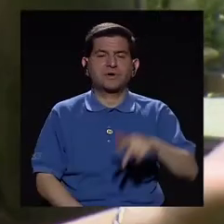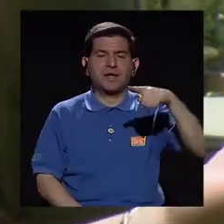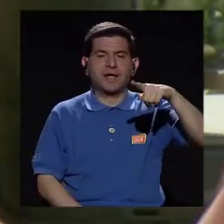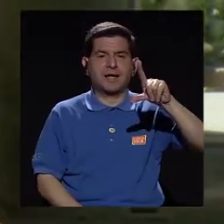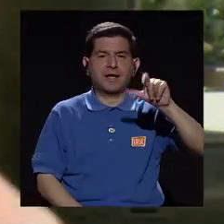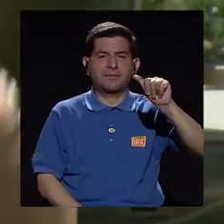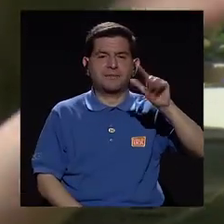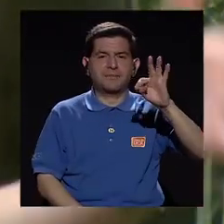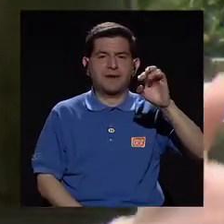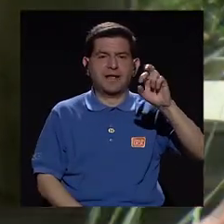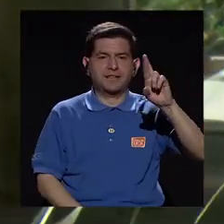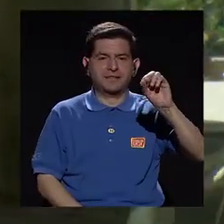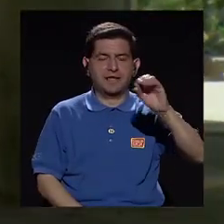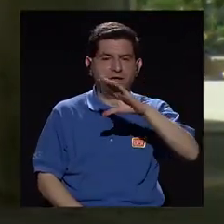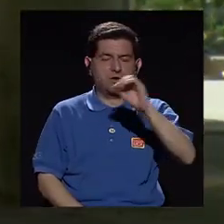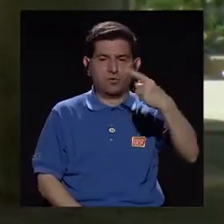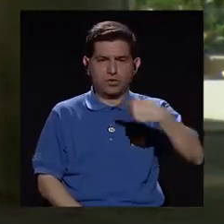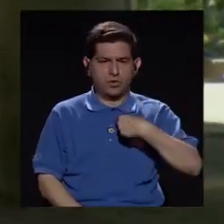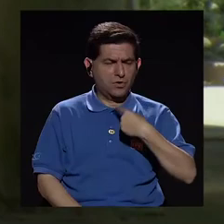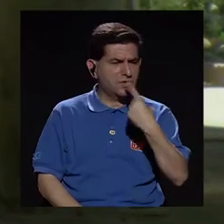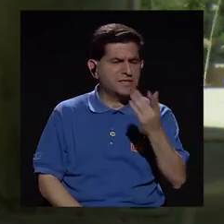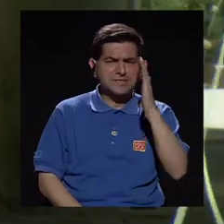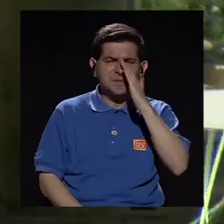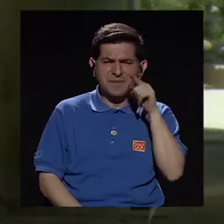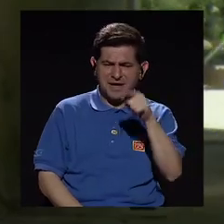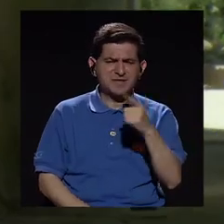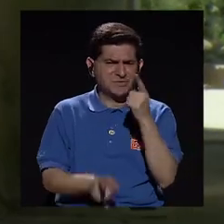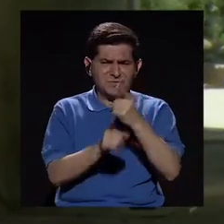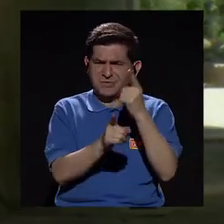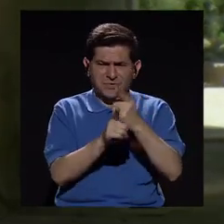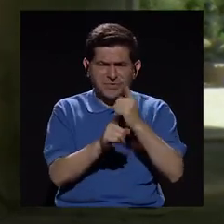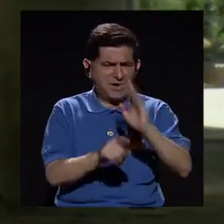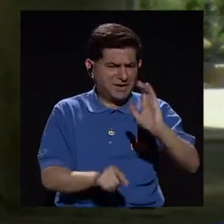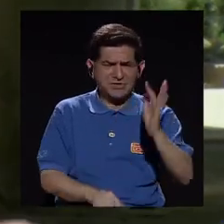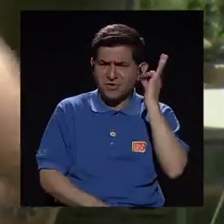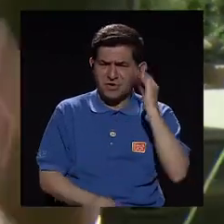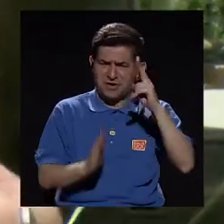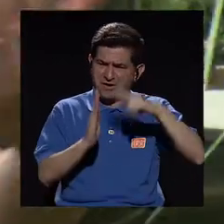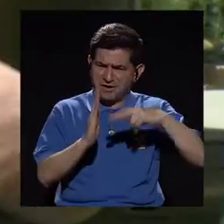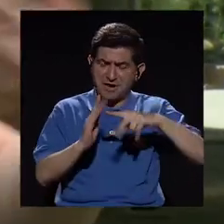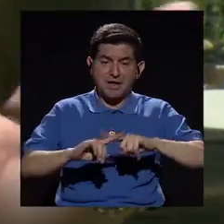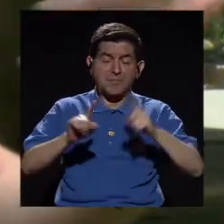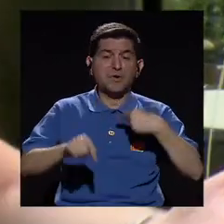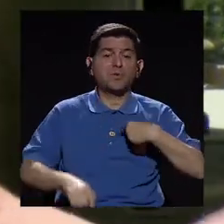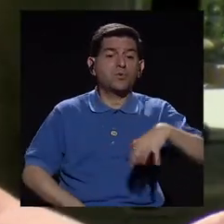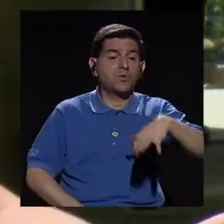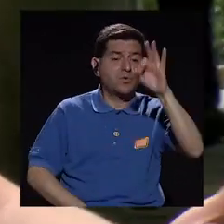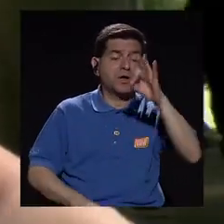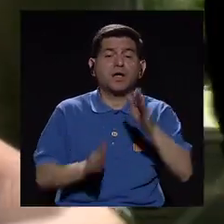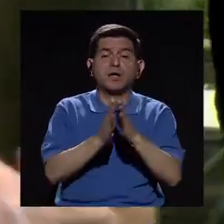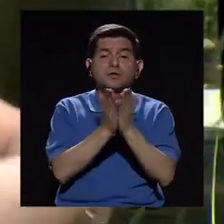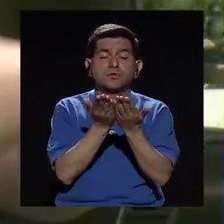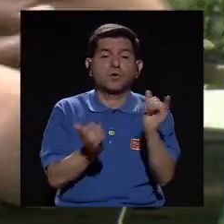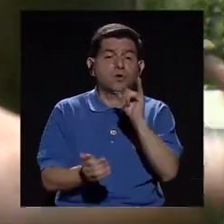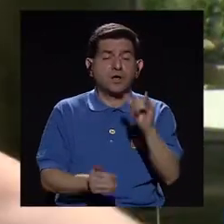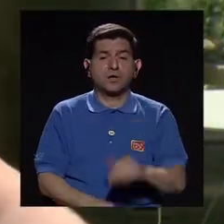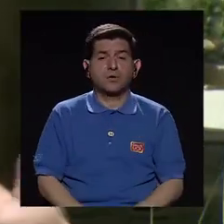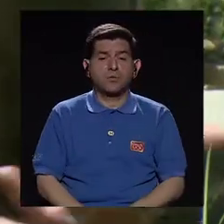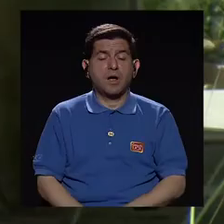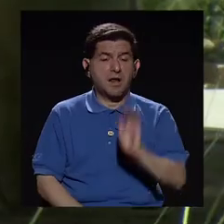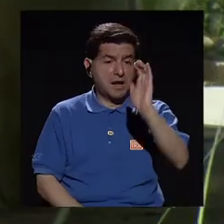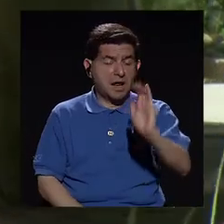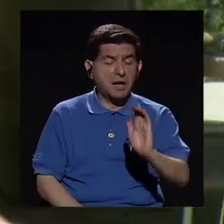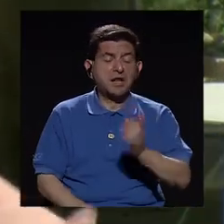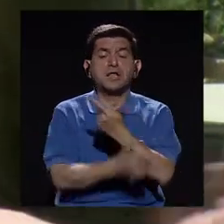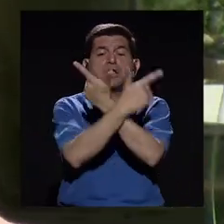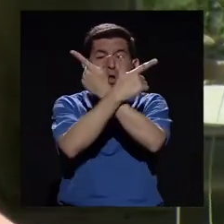molestaba mucho porque decía, no es un libro para una niña. Pero de ahí, don Carlos, definitivamente que uno puede escoger los libros, pero también dejarle a